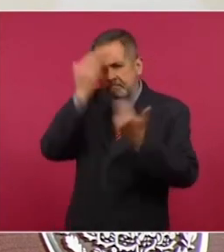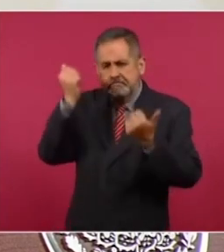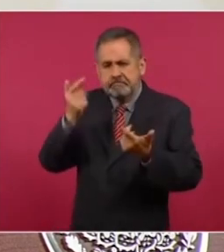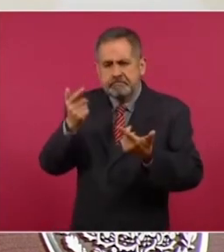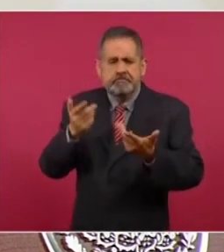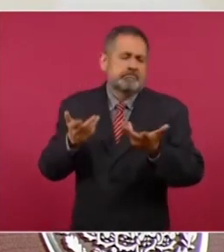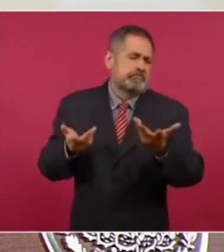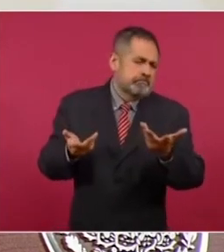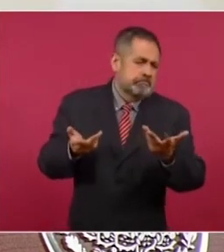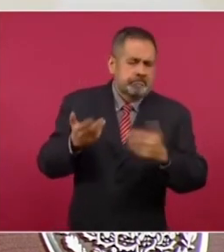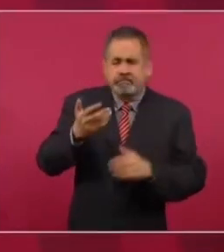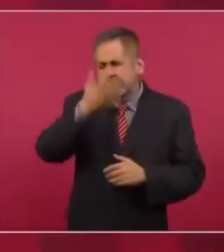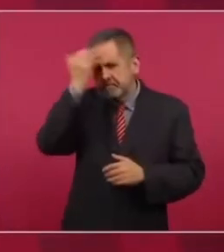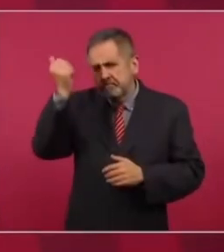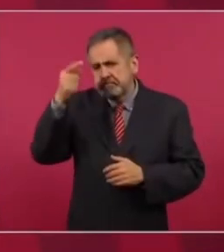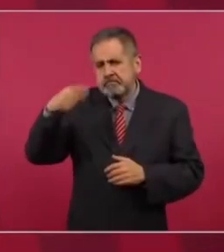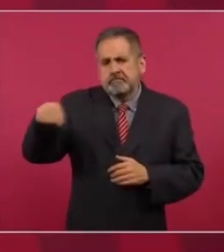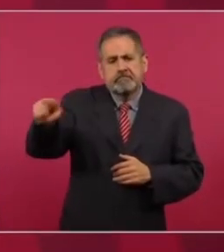no saben